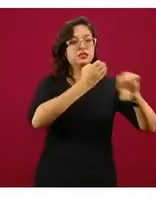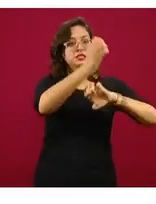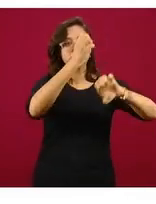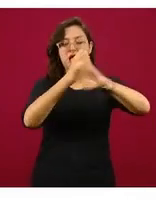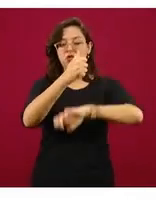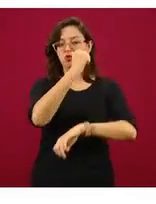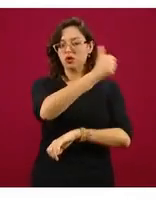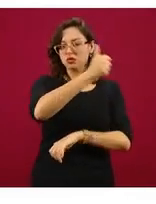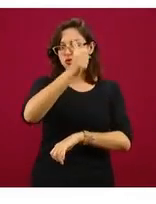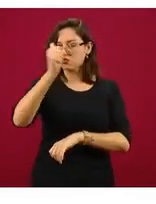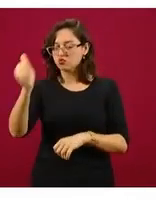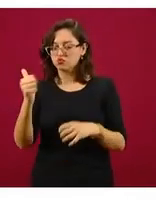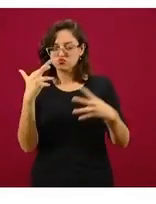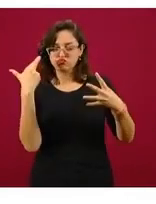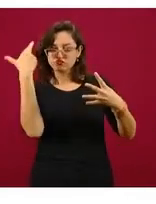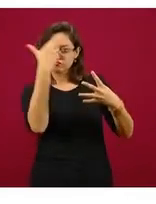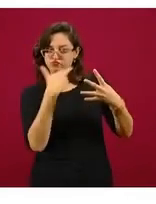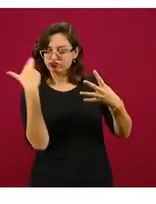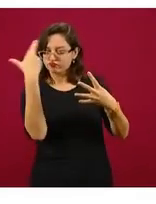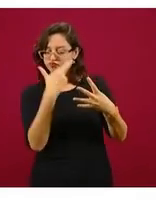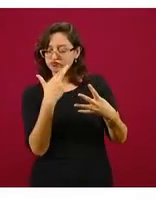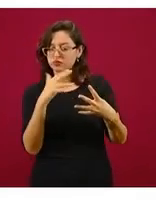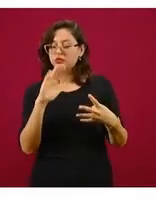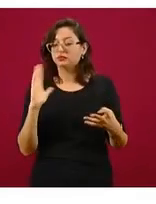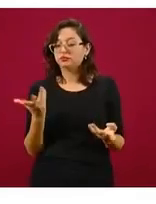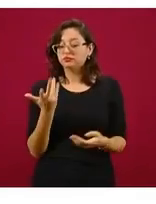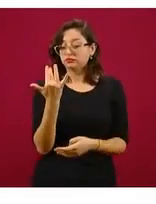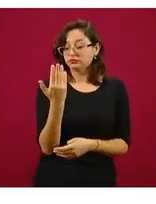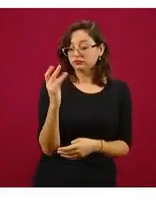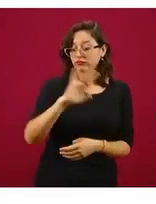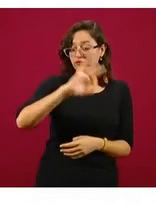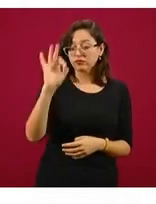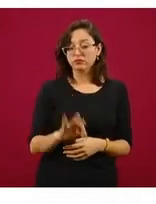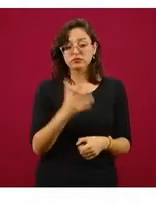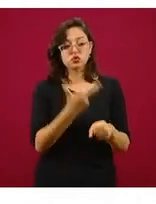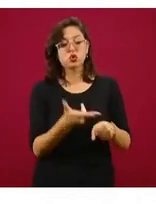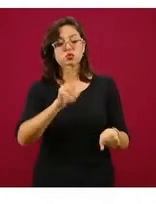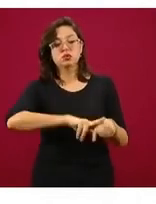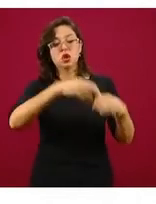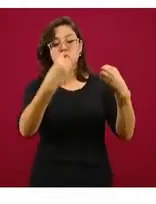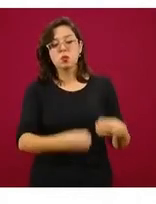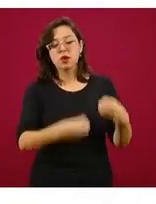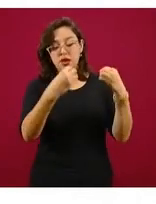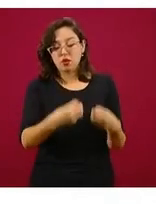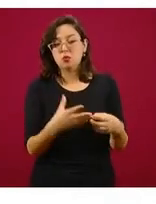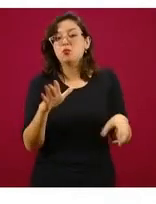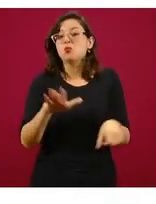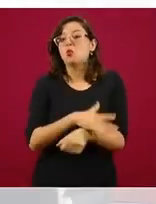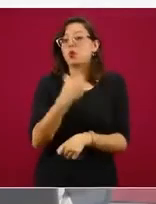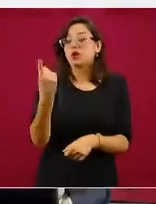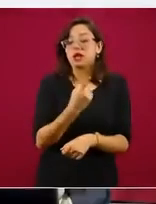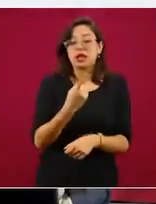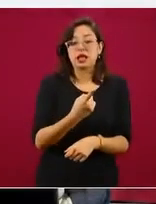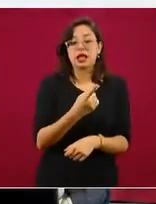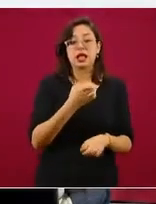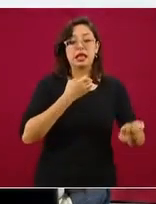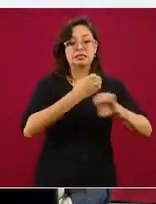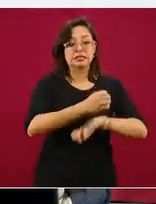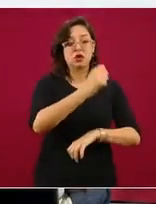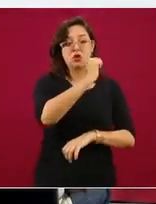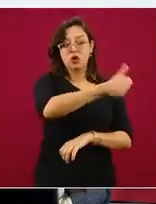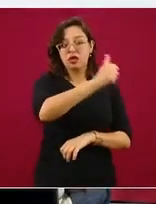Los indicadores, la mitad de la calificación es su ocupación hospitalaria. ¿Por qué? Porque es la capacidad que tiene cada estado